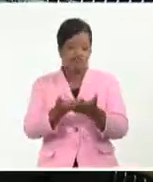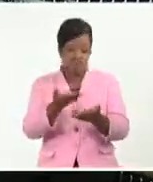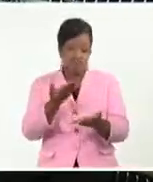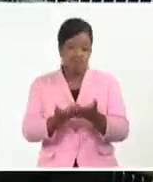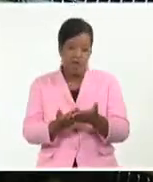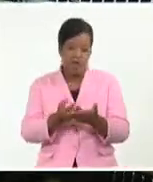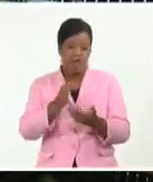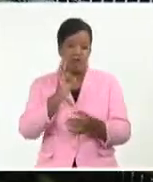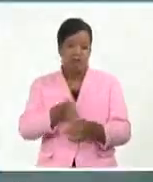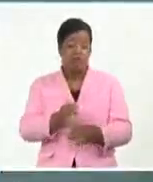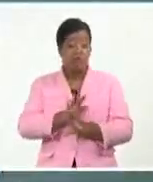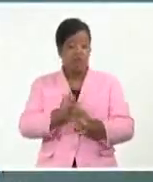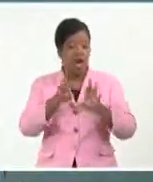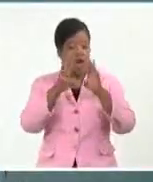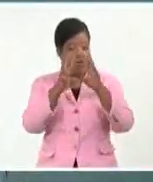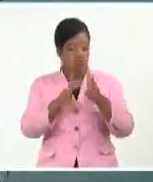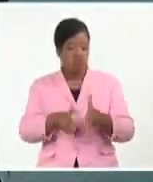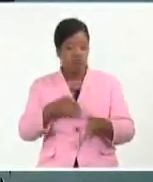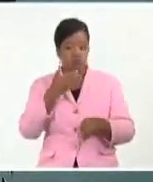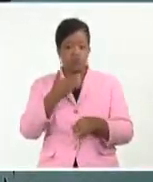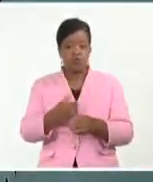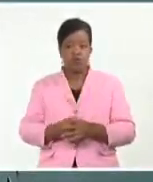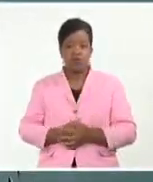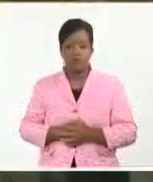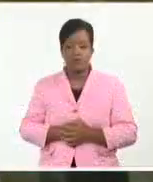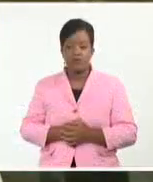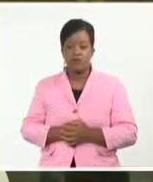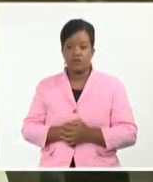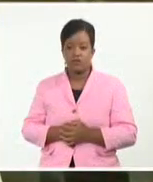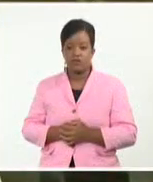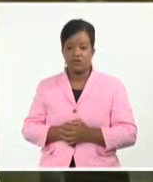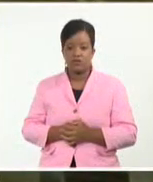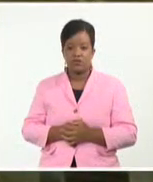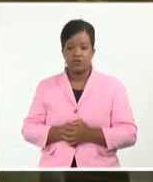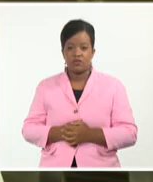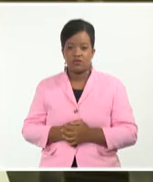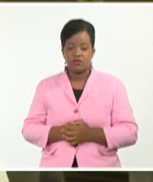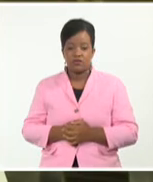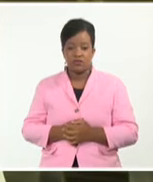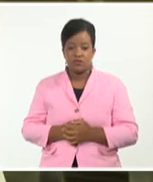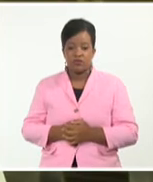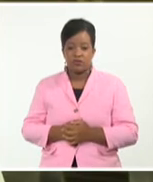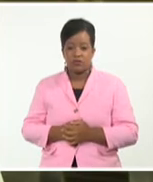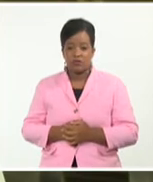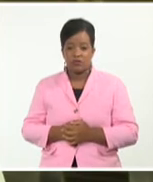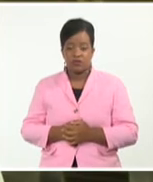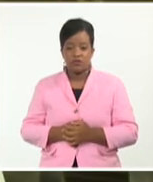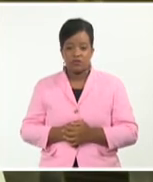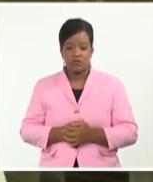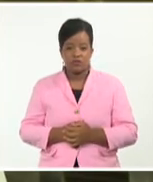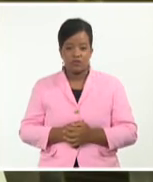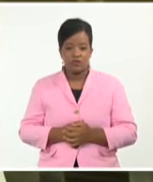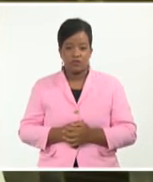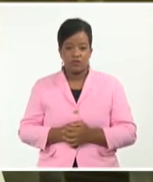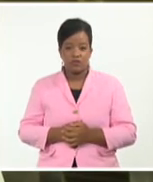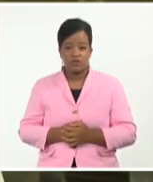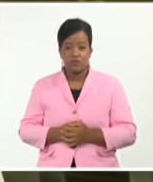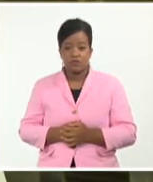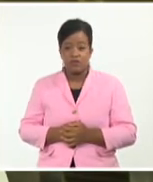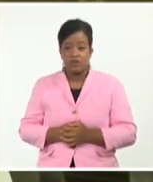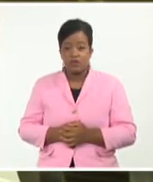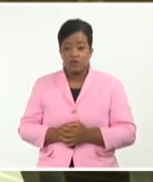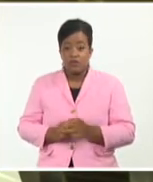Y ya hay resultados preliminares. Vamos a conocer más. En materia de inmunidad específica, nosotros